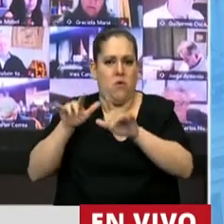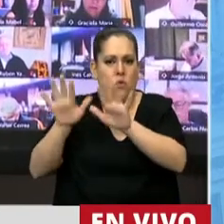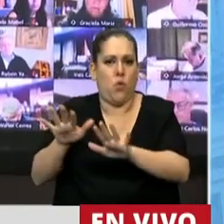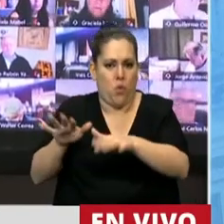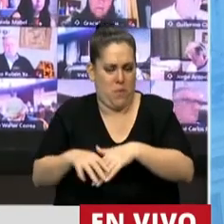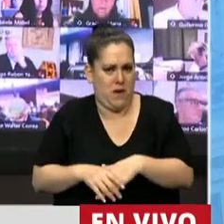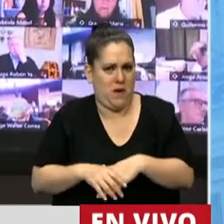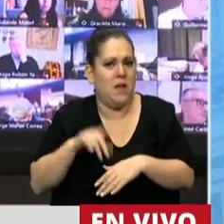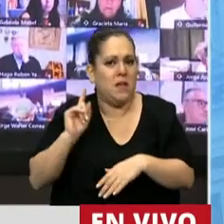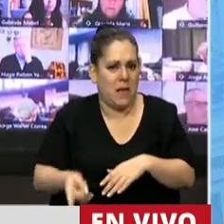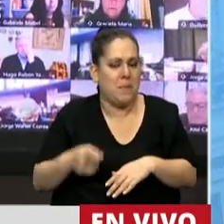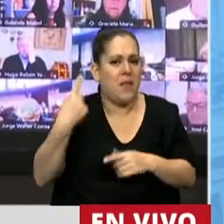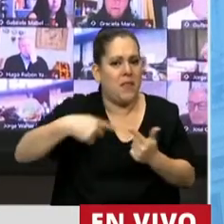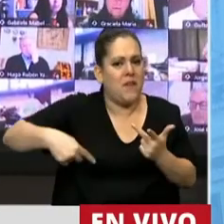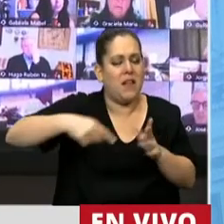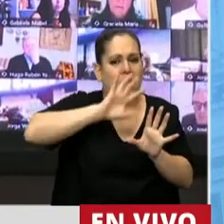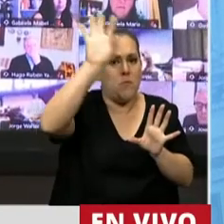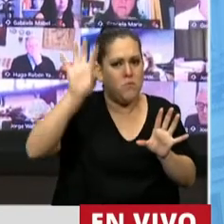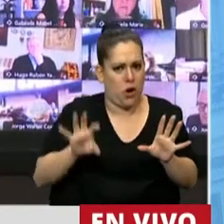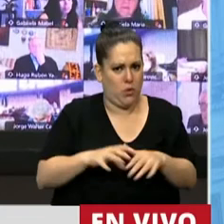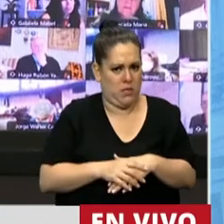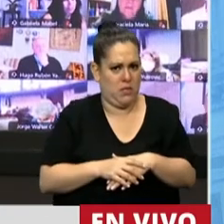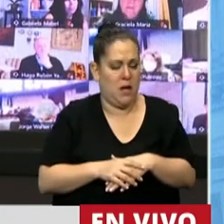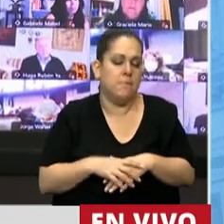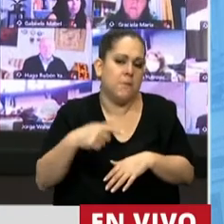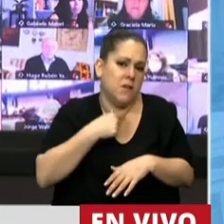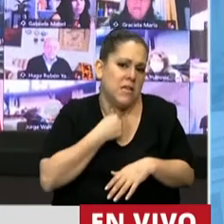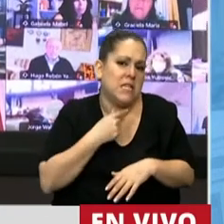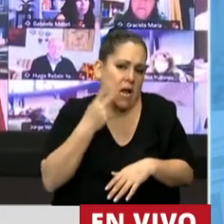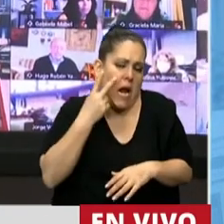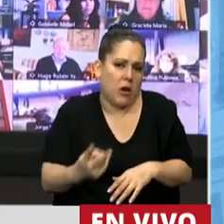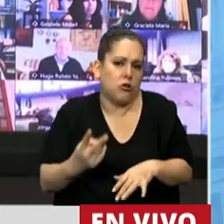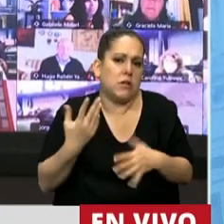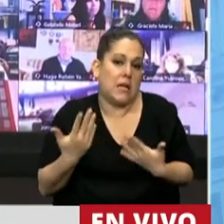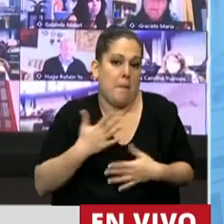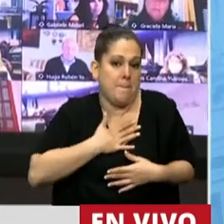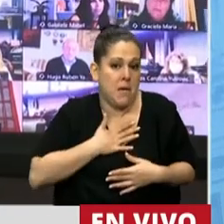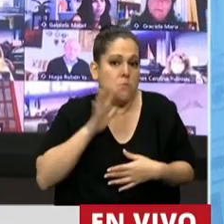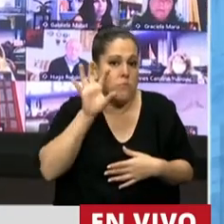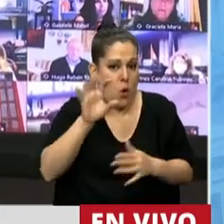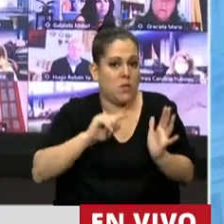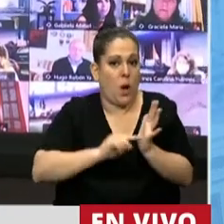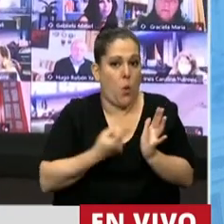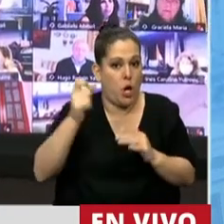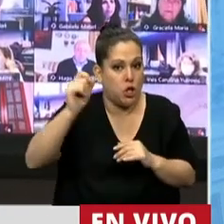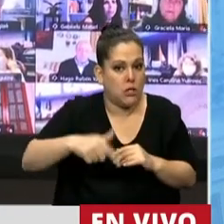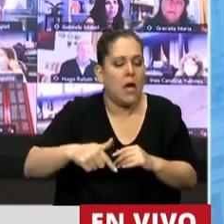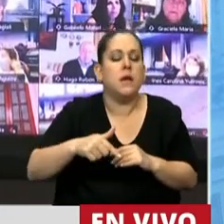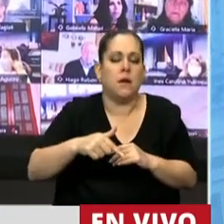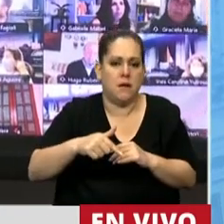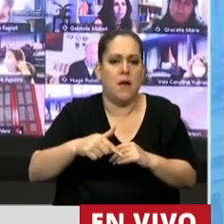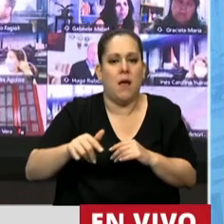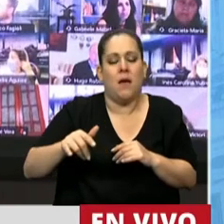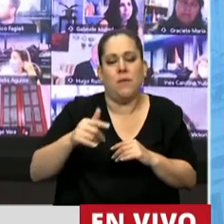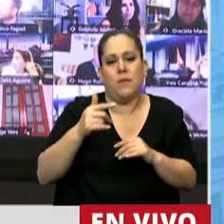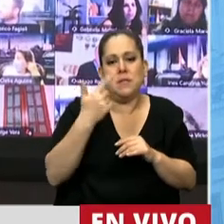también en diferentes provincias. Y en particular, me gustaría destacar que en mi provincia, la provincia de Buenos Aires, a partir